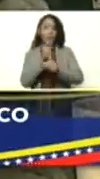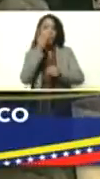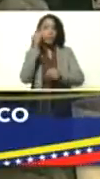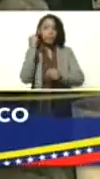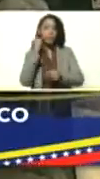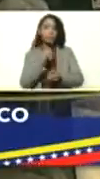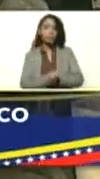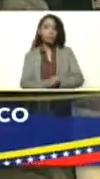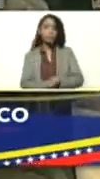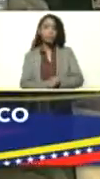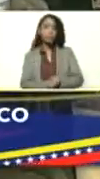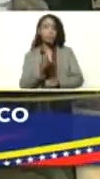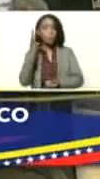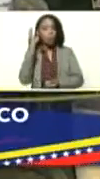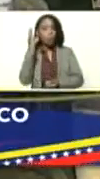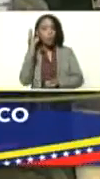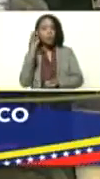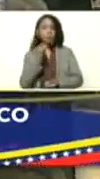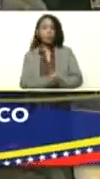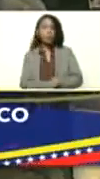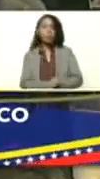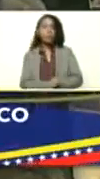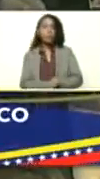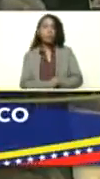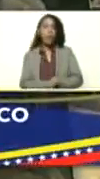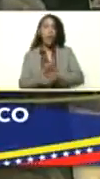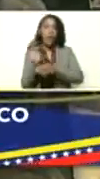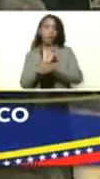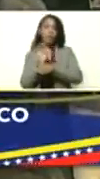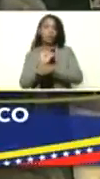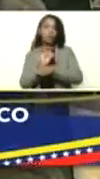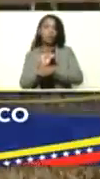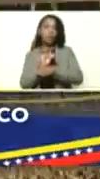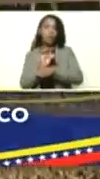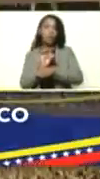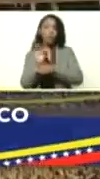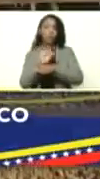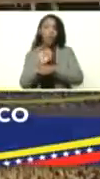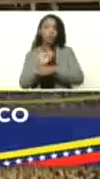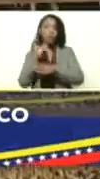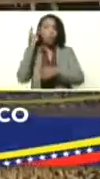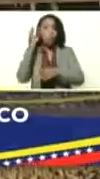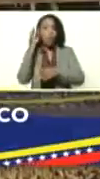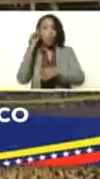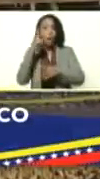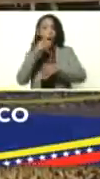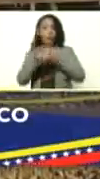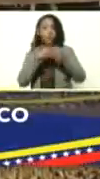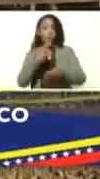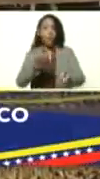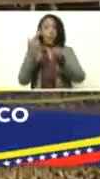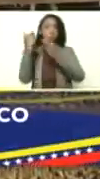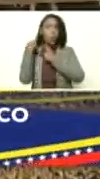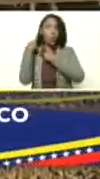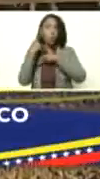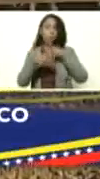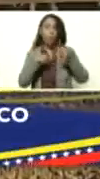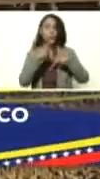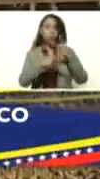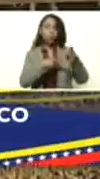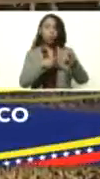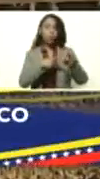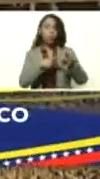trabajadoras mujeres, estoy hablando. O sea, es la función de género, el género femenino asumiendo responsabilidades en la producción